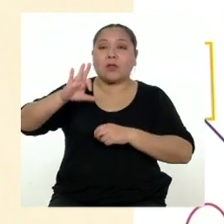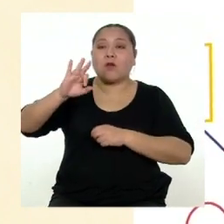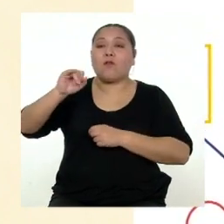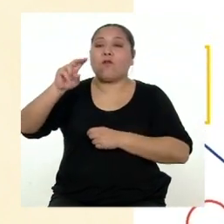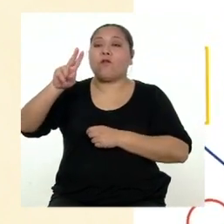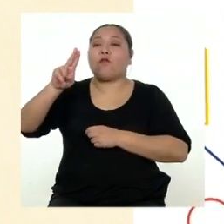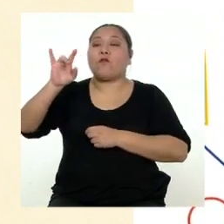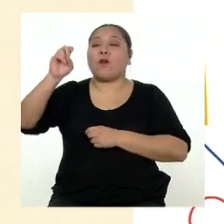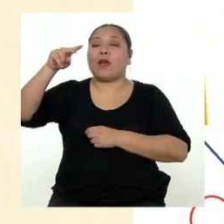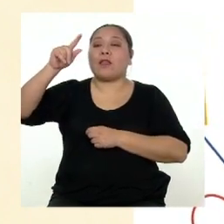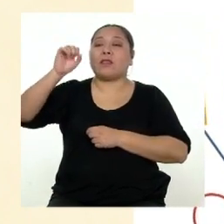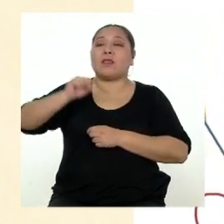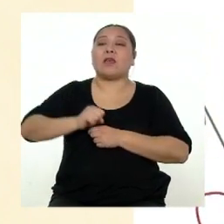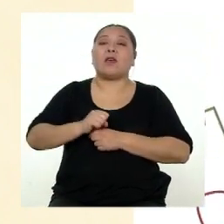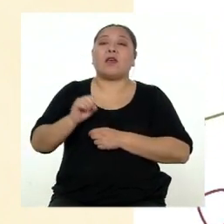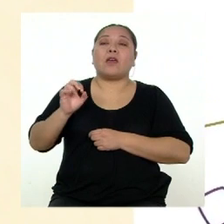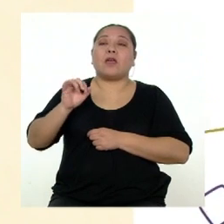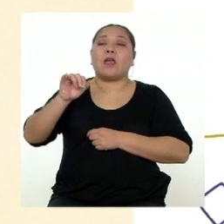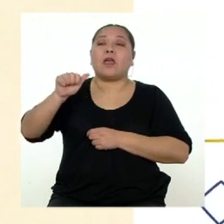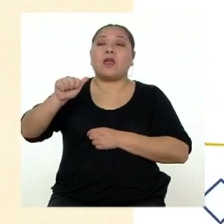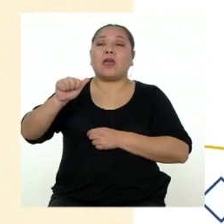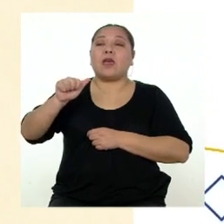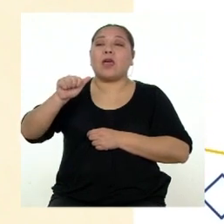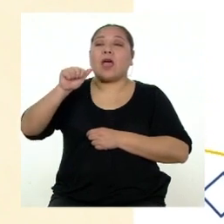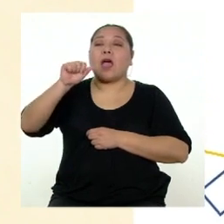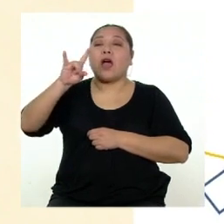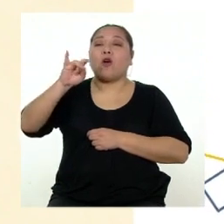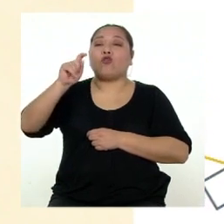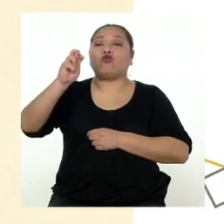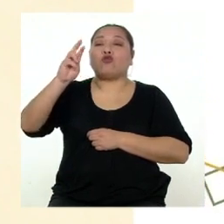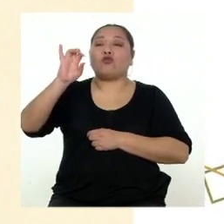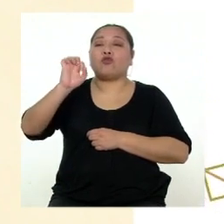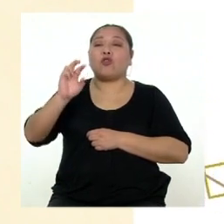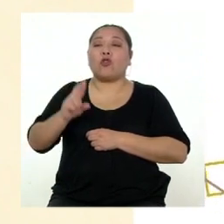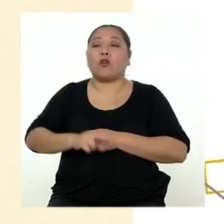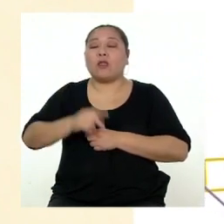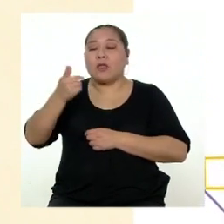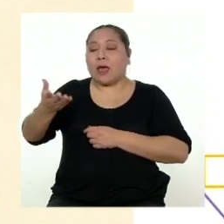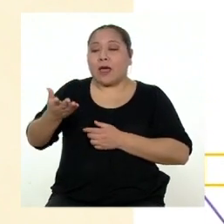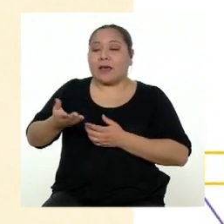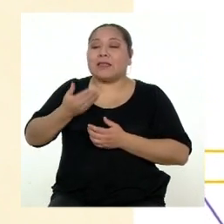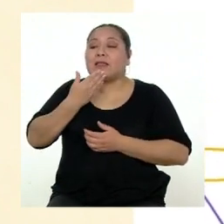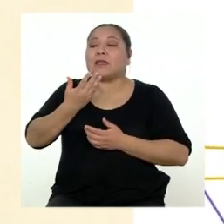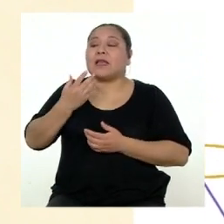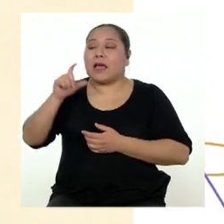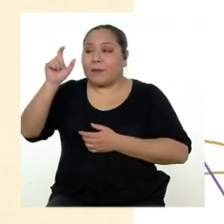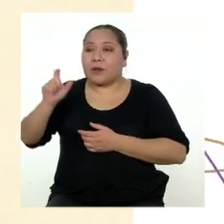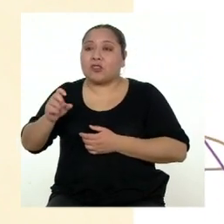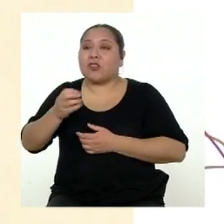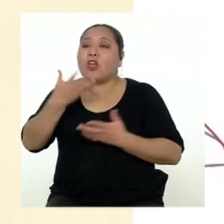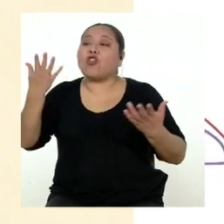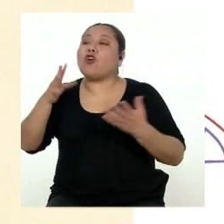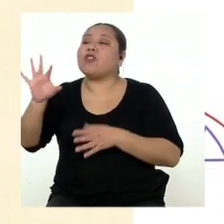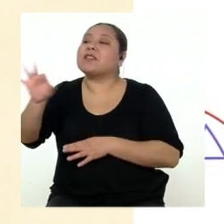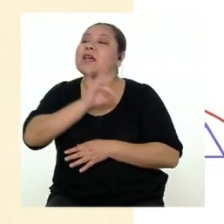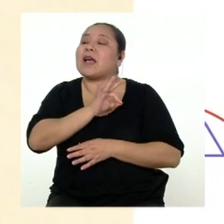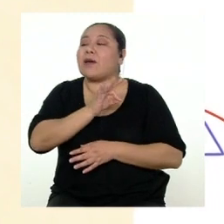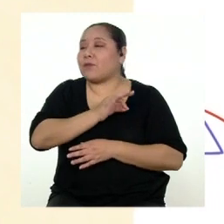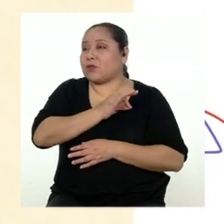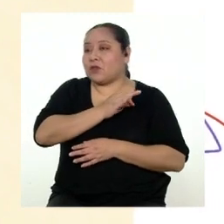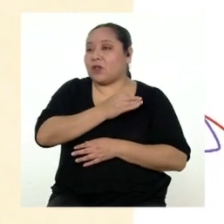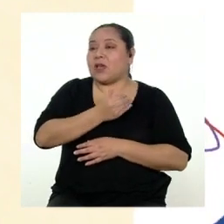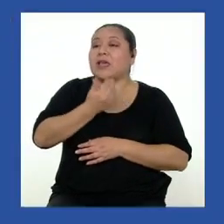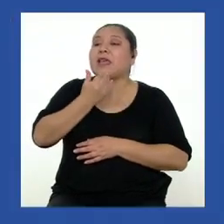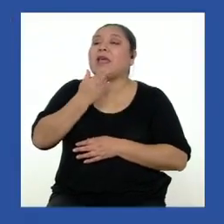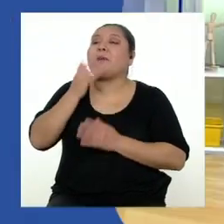y autor o autora dan créditos, es decir, consigna de dónde sacamos la información o quién hace la